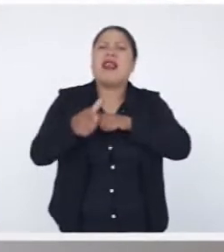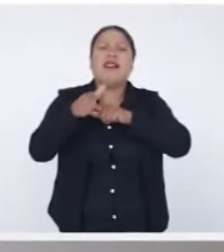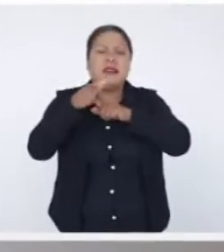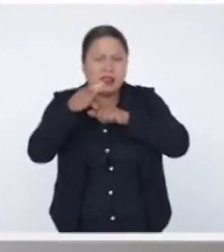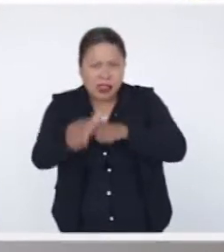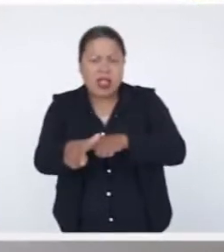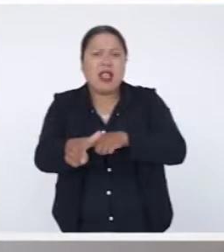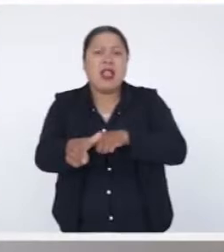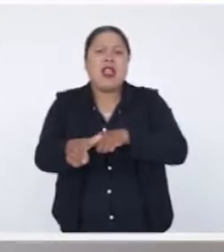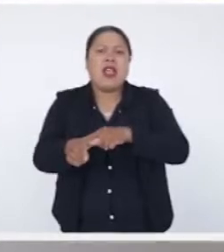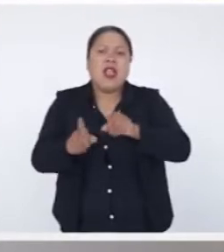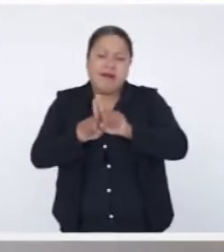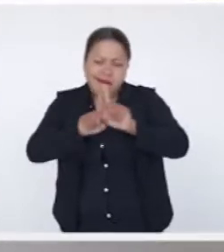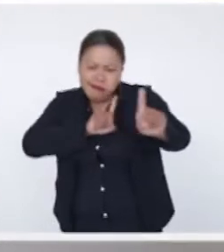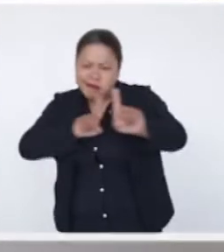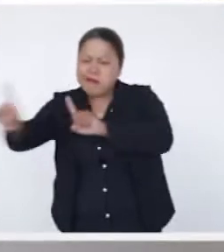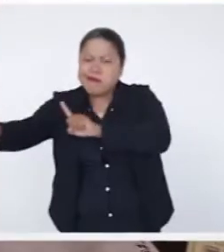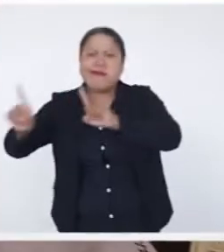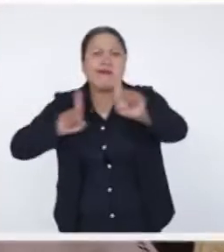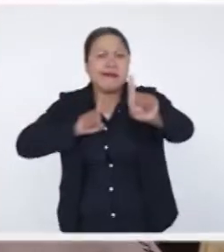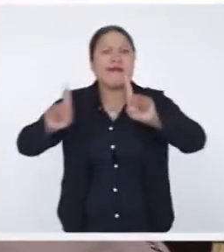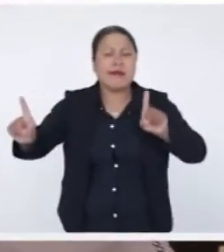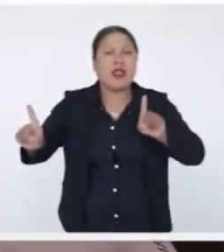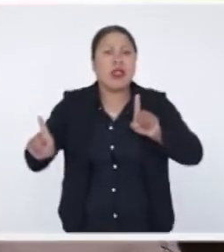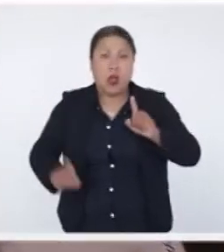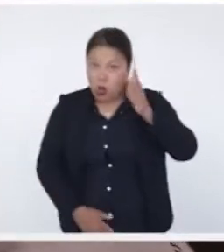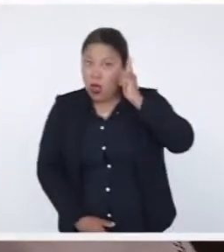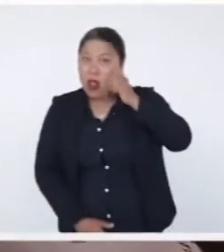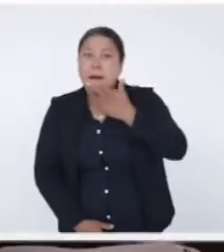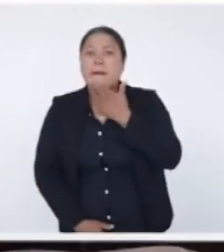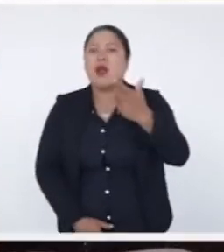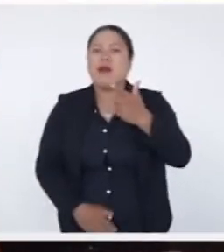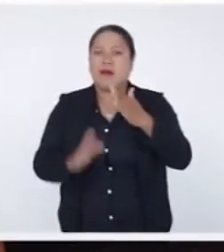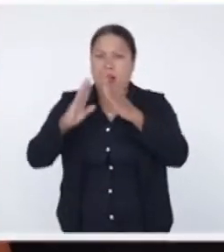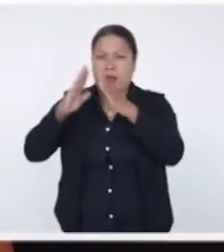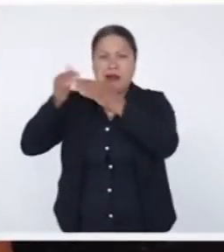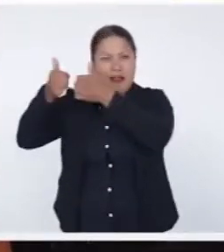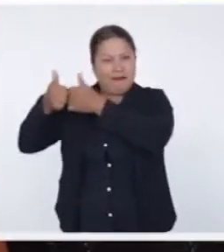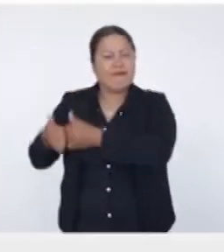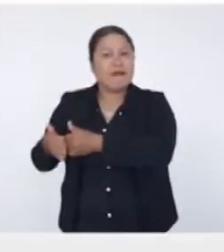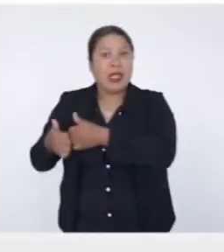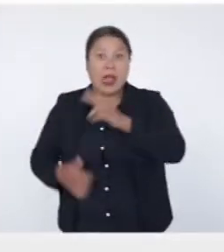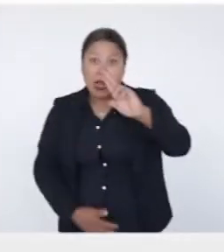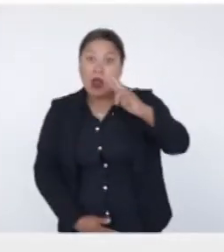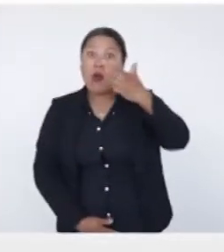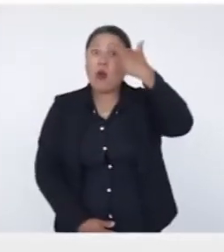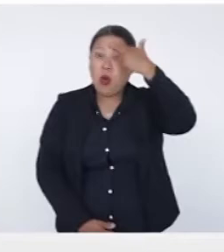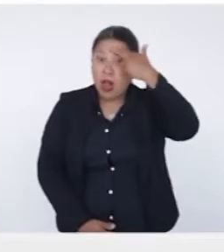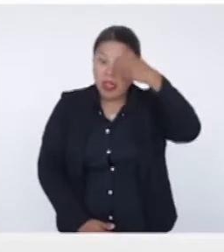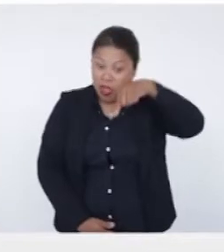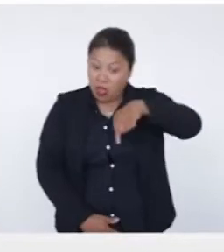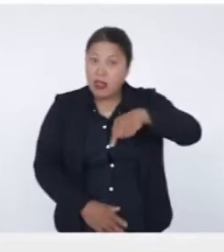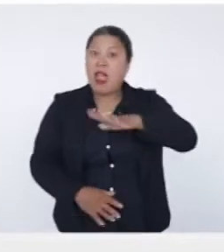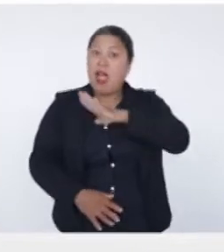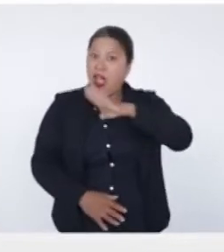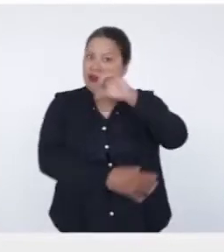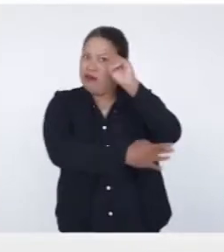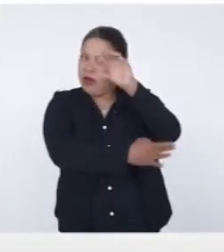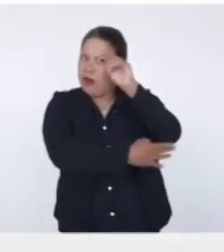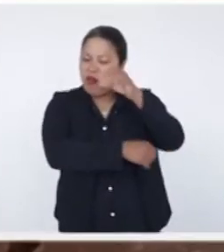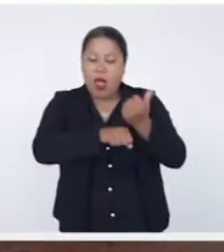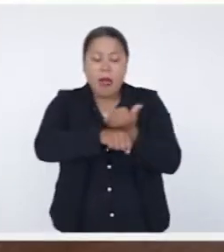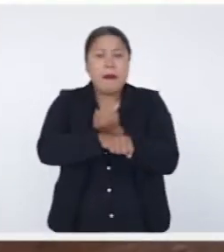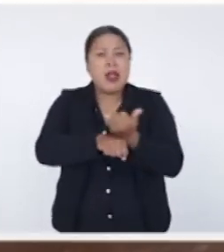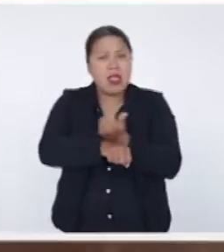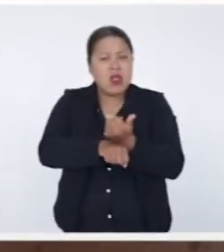aplicando el distanciamiento social y si puedes, quédate en casa. Recuerda que estamos en semáforo amarillo,